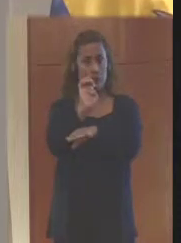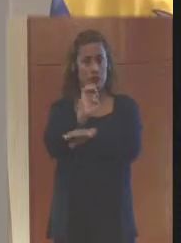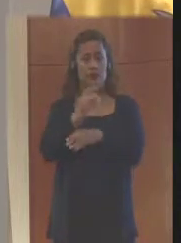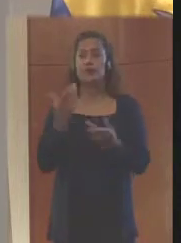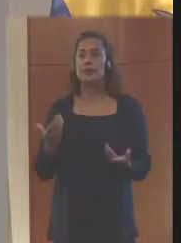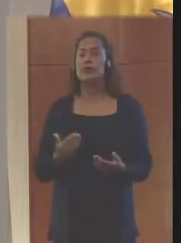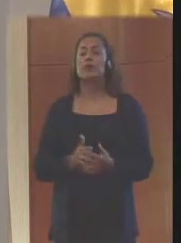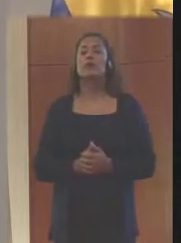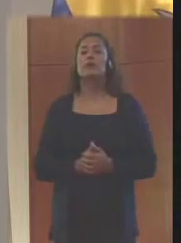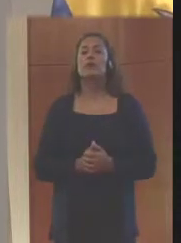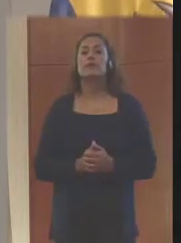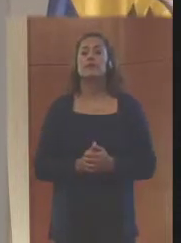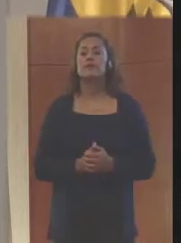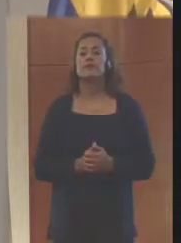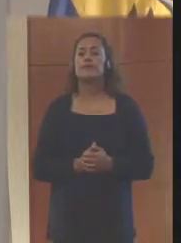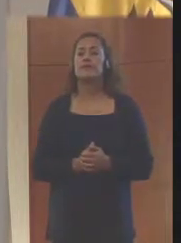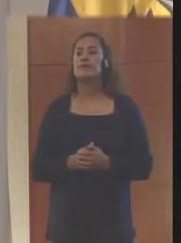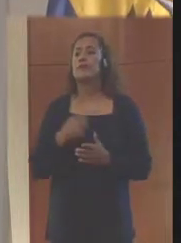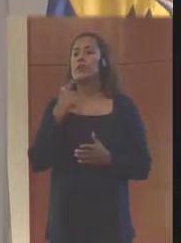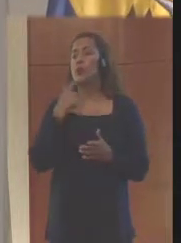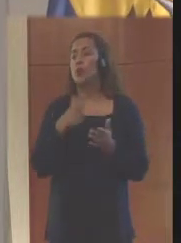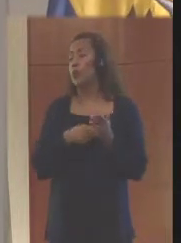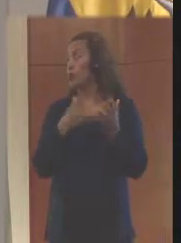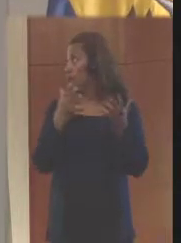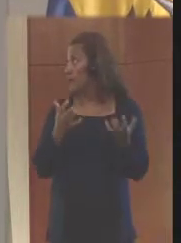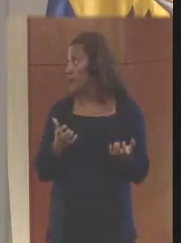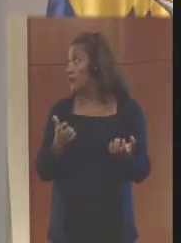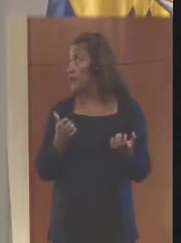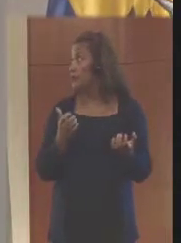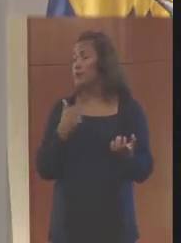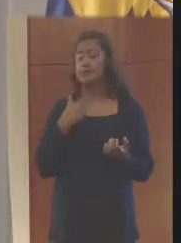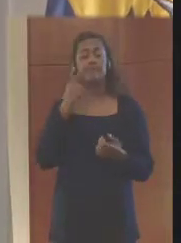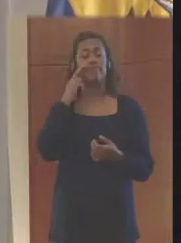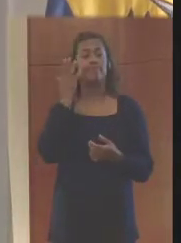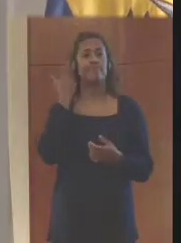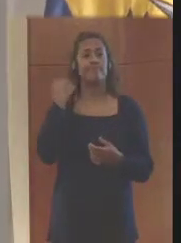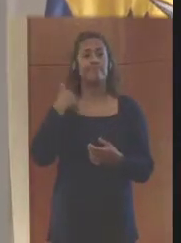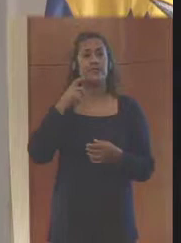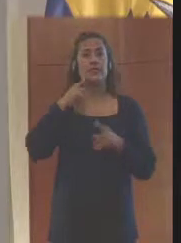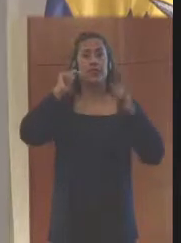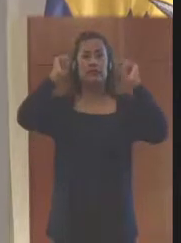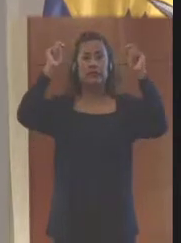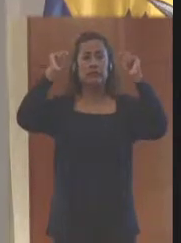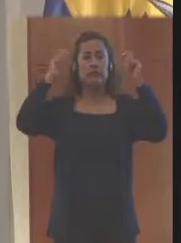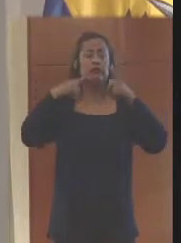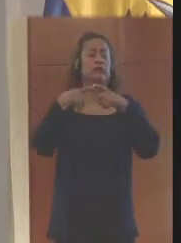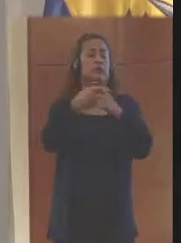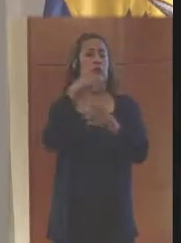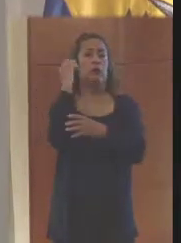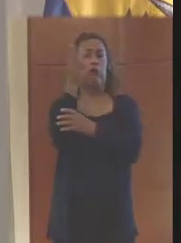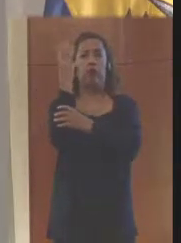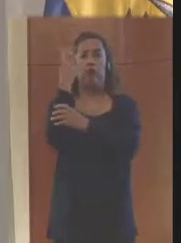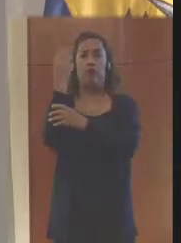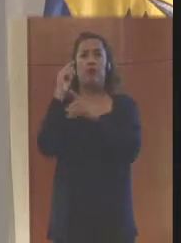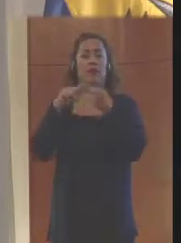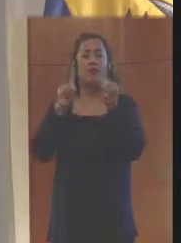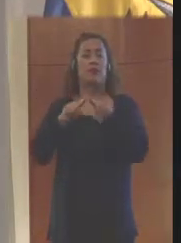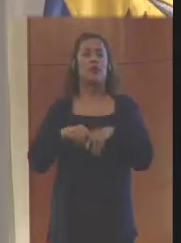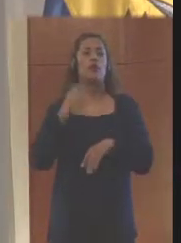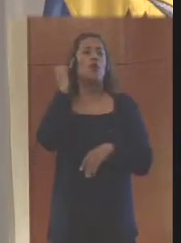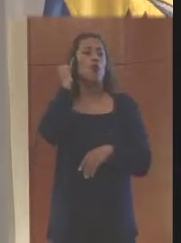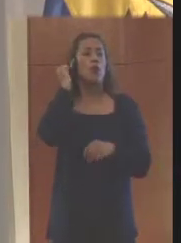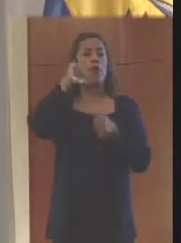Quiero hacer un símil. Peor que el tercer escenario de manifestación de una emergencia es el segundo escenario. Una mujer